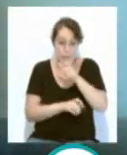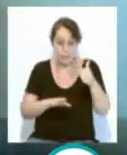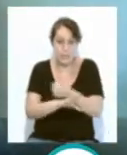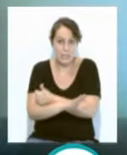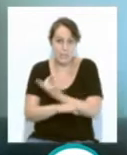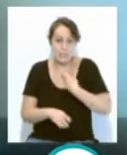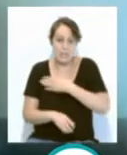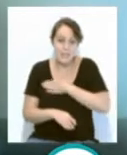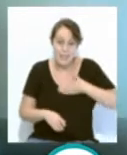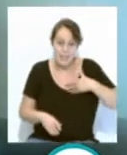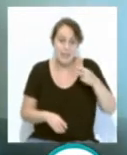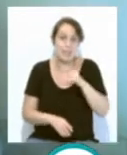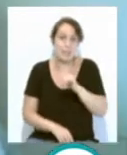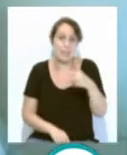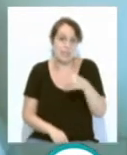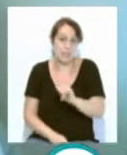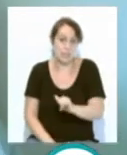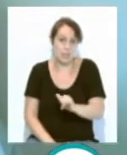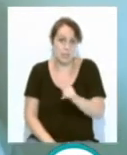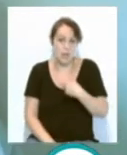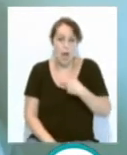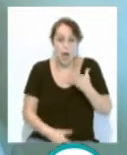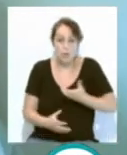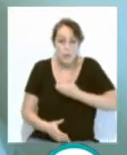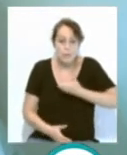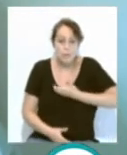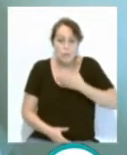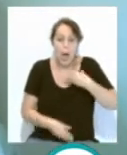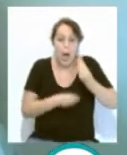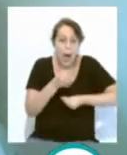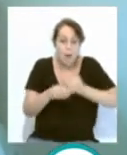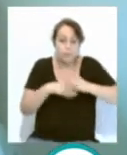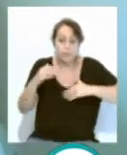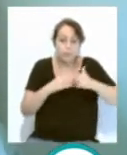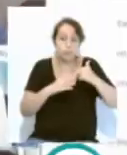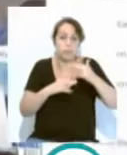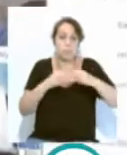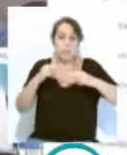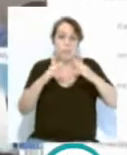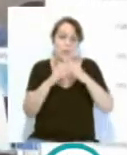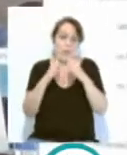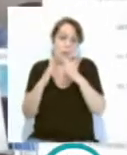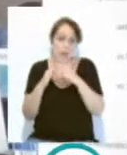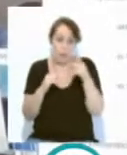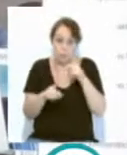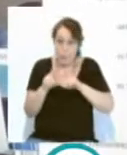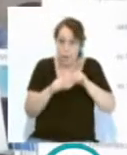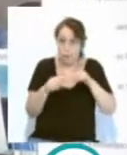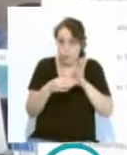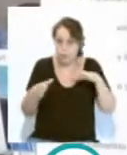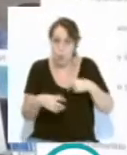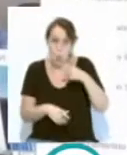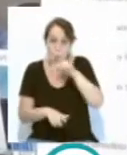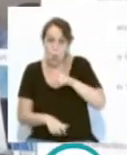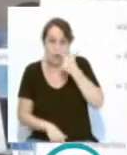demandan a Kitsch y a su ayuntamiento que hagan viviendas, pero para ustedes ese no es el problema. De julio del año pasado a este,